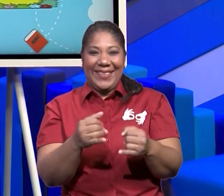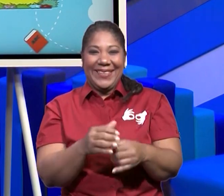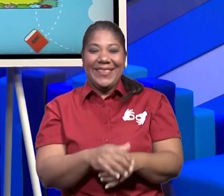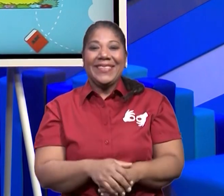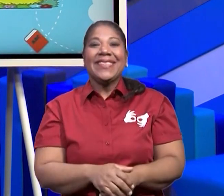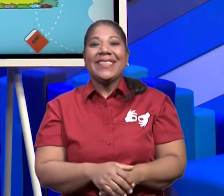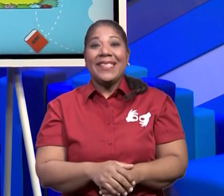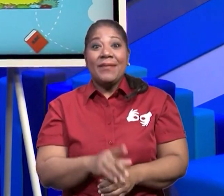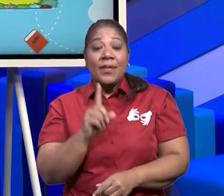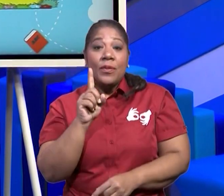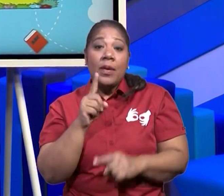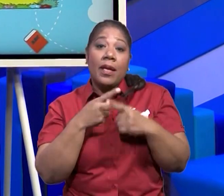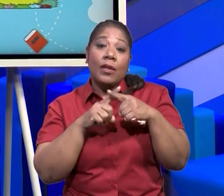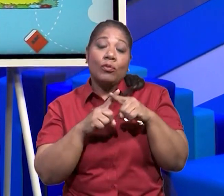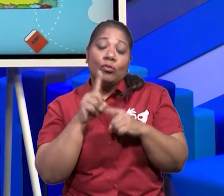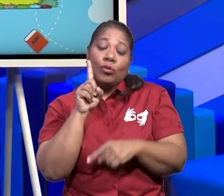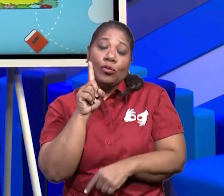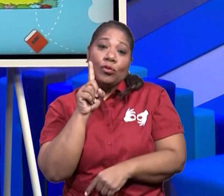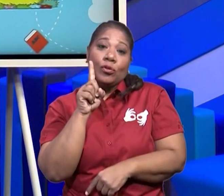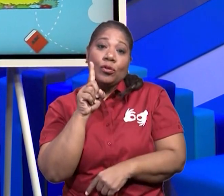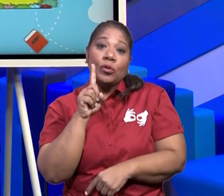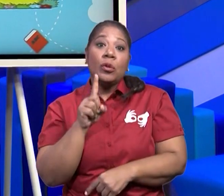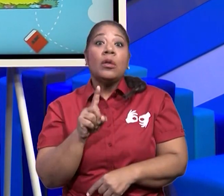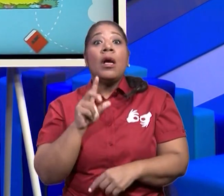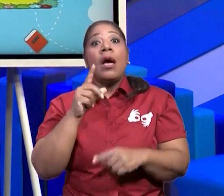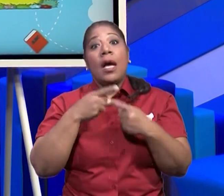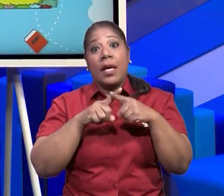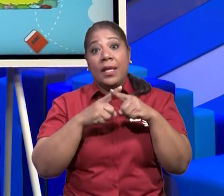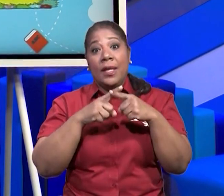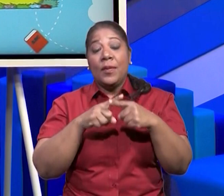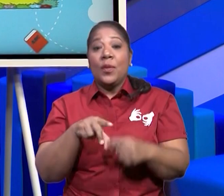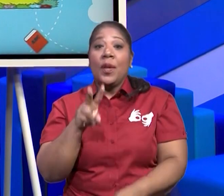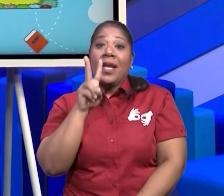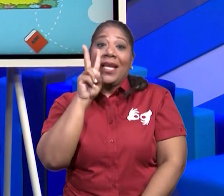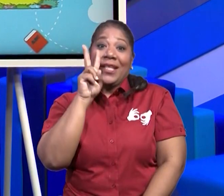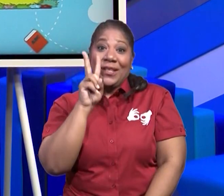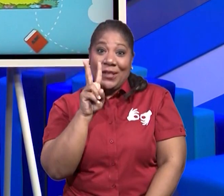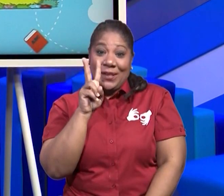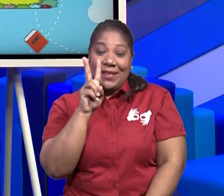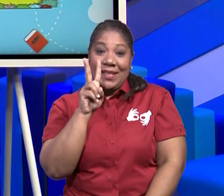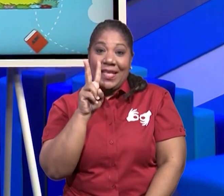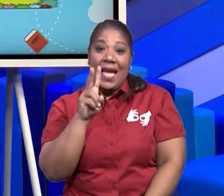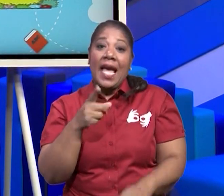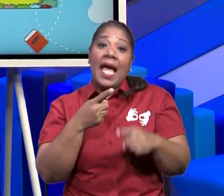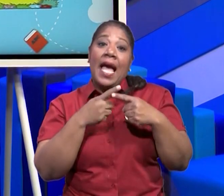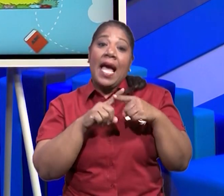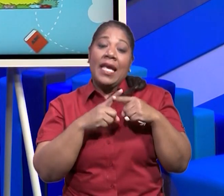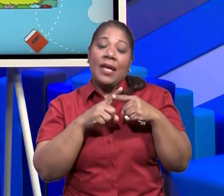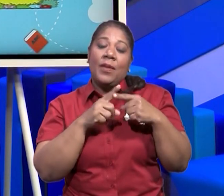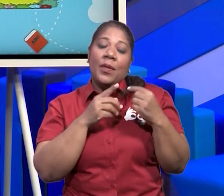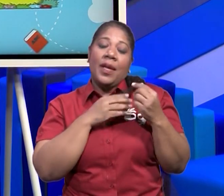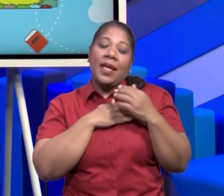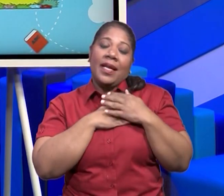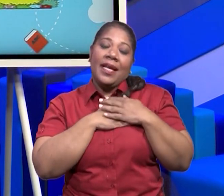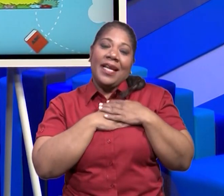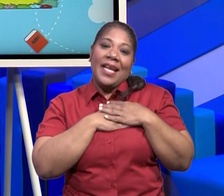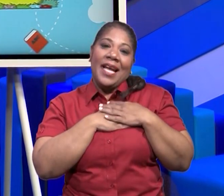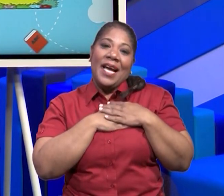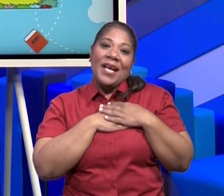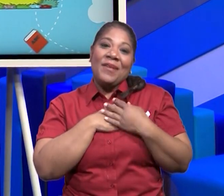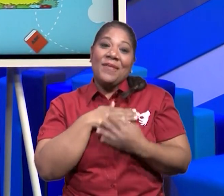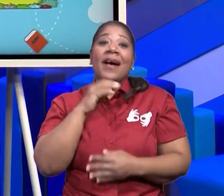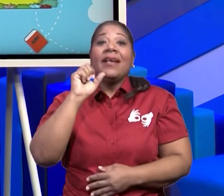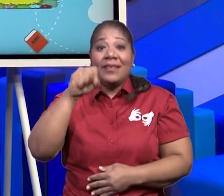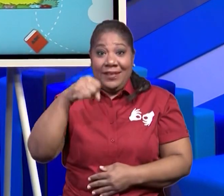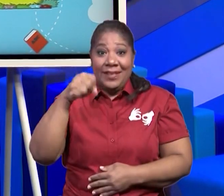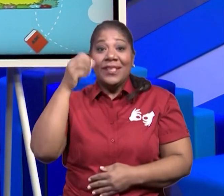Ay que me duele un dedo, ay que me duelen dos, ay que me duele el